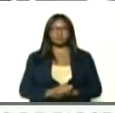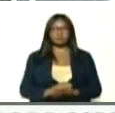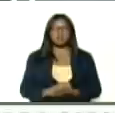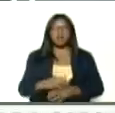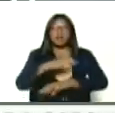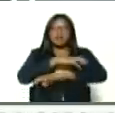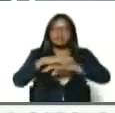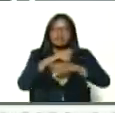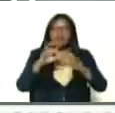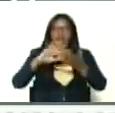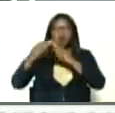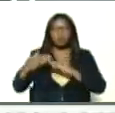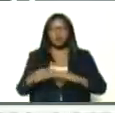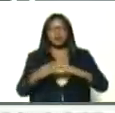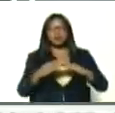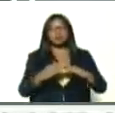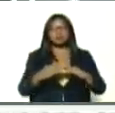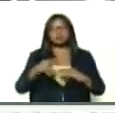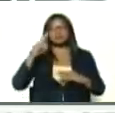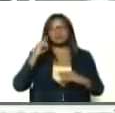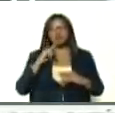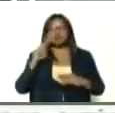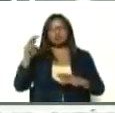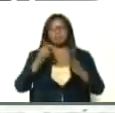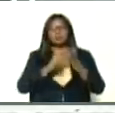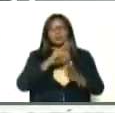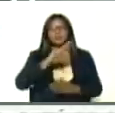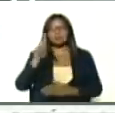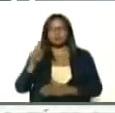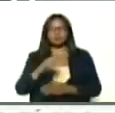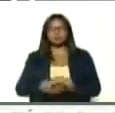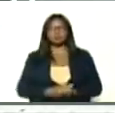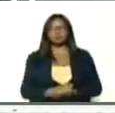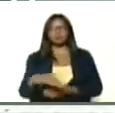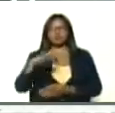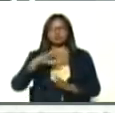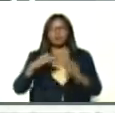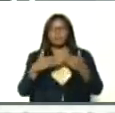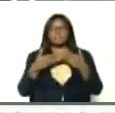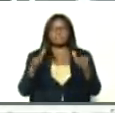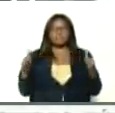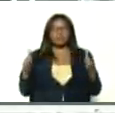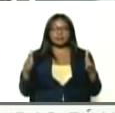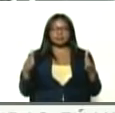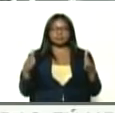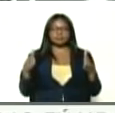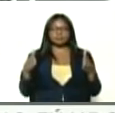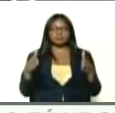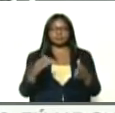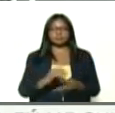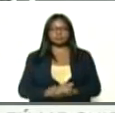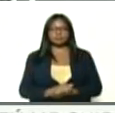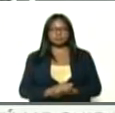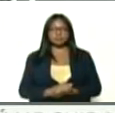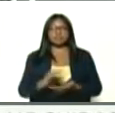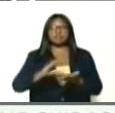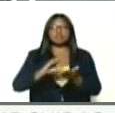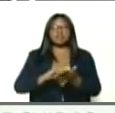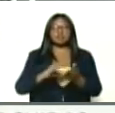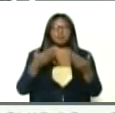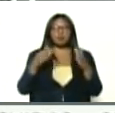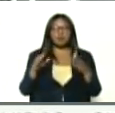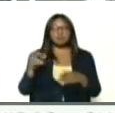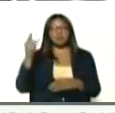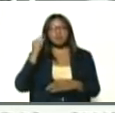en la comuna, Simón Bolívar, 2021, donde se inaugura, el centro comunal, la mujer,